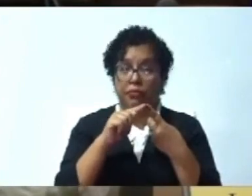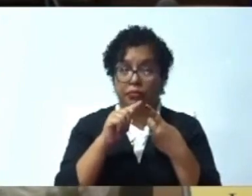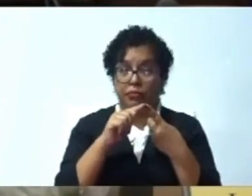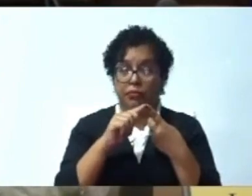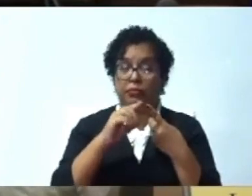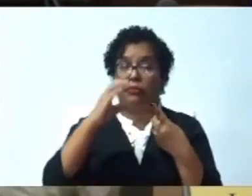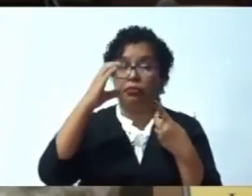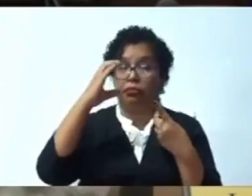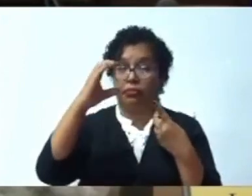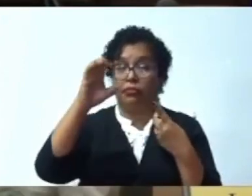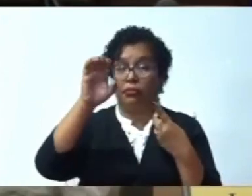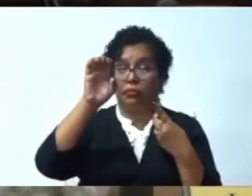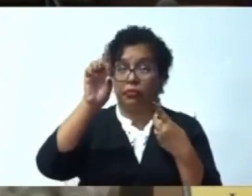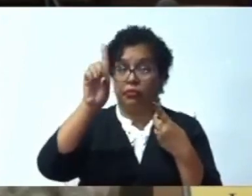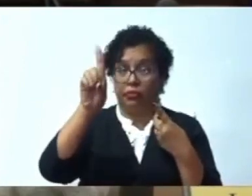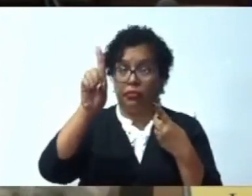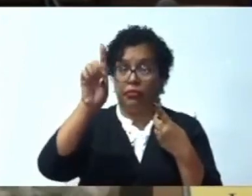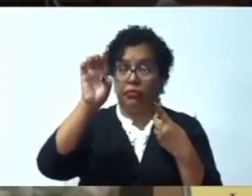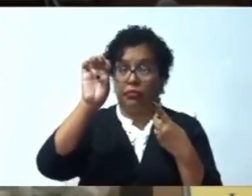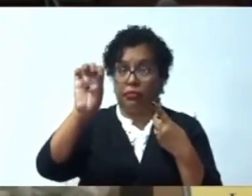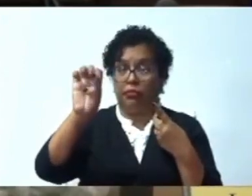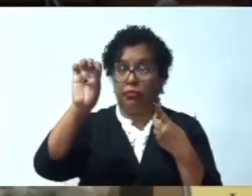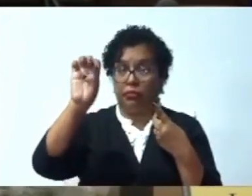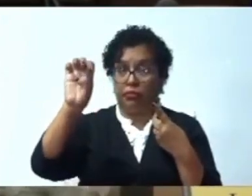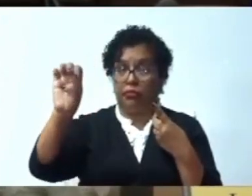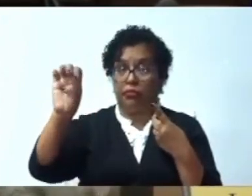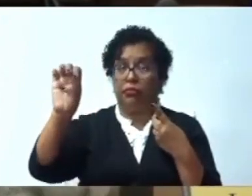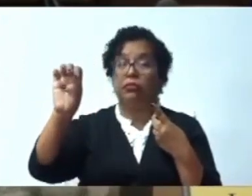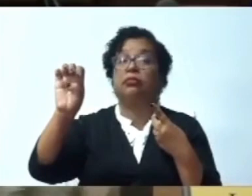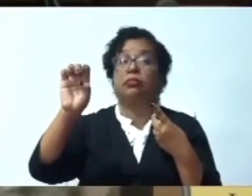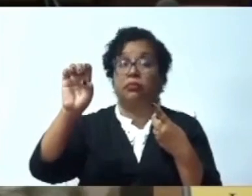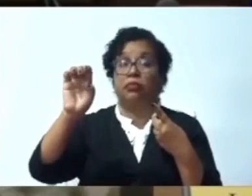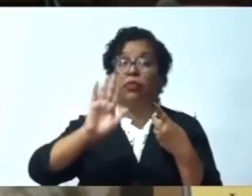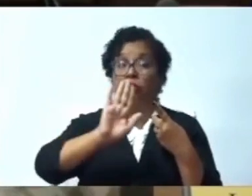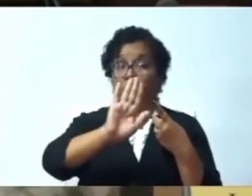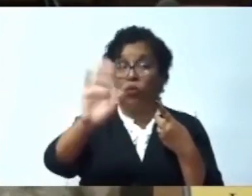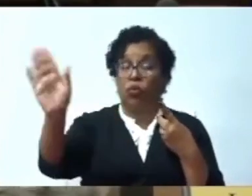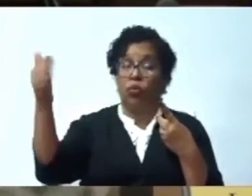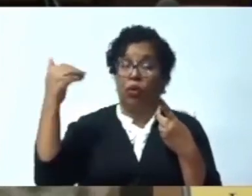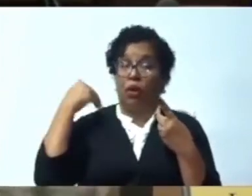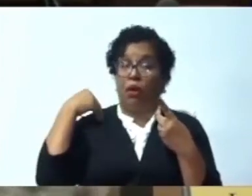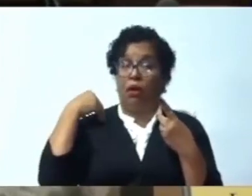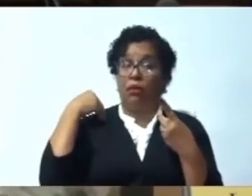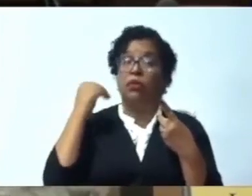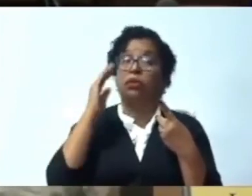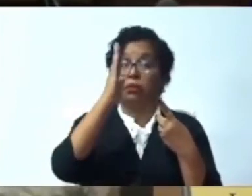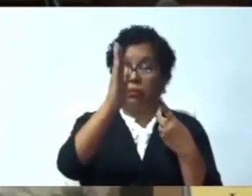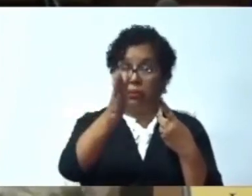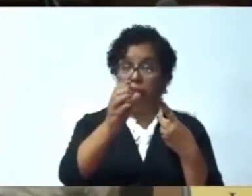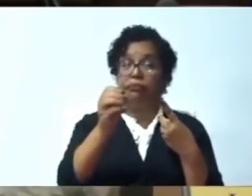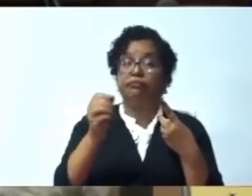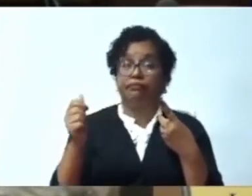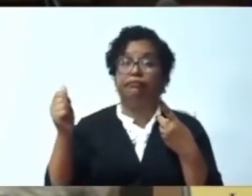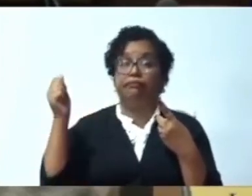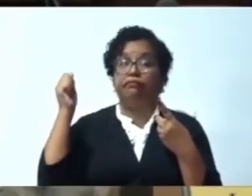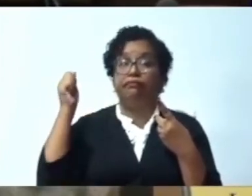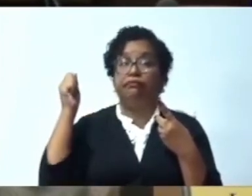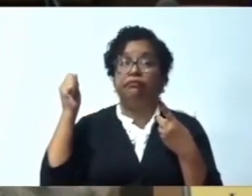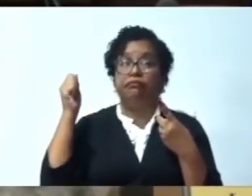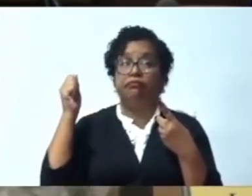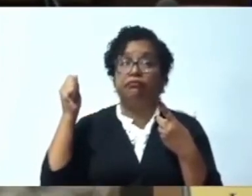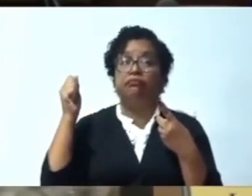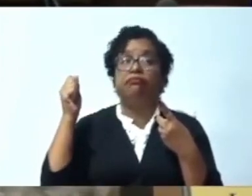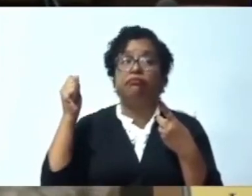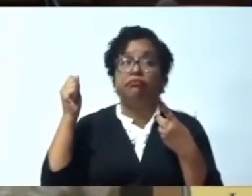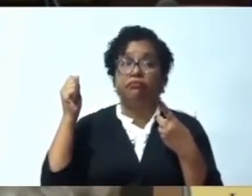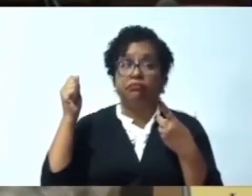Corporación de Electricidad CDEE. Modificamos, dentro de la competencia del proyecto de